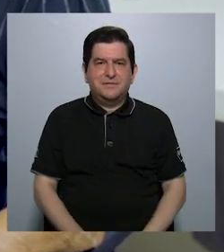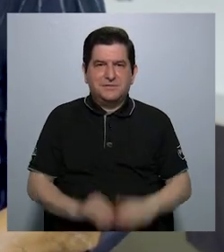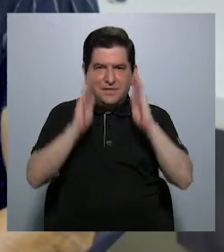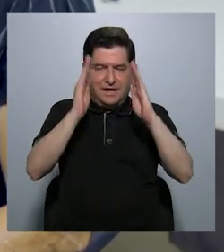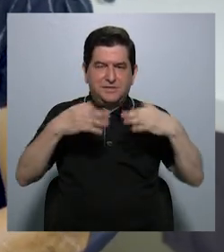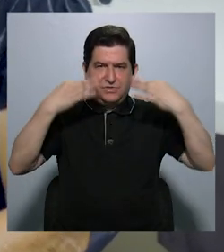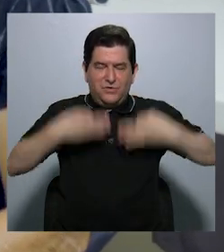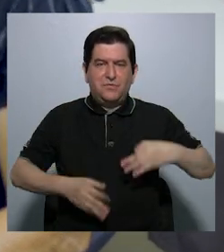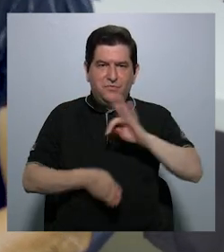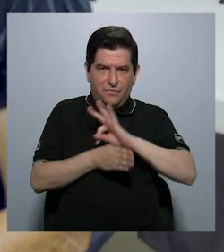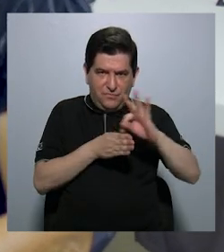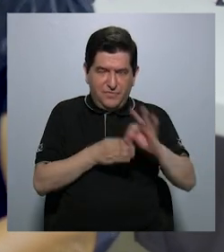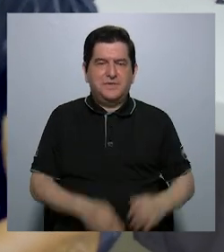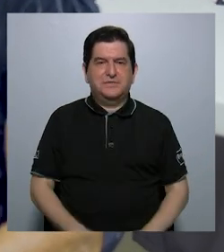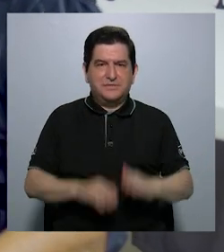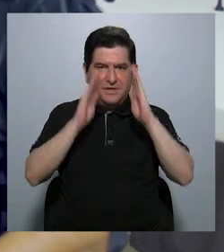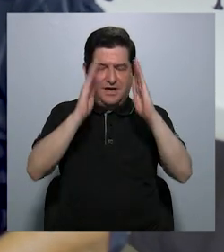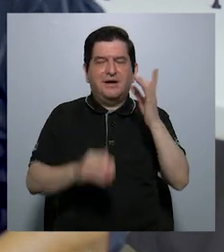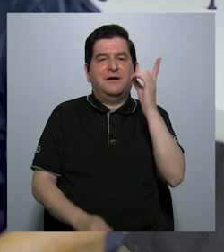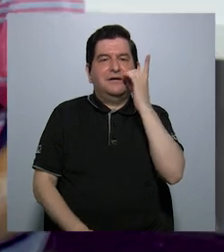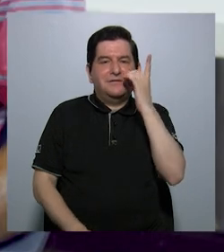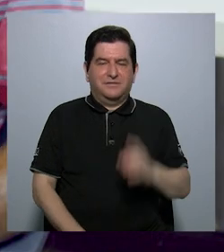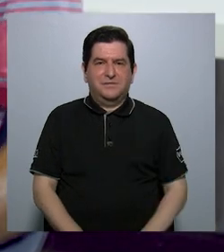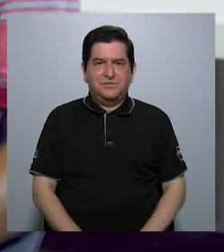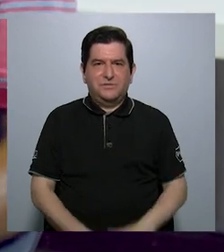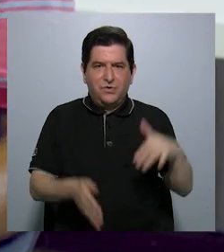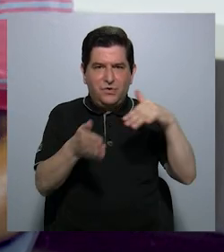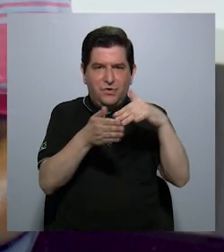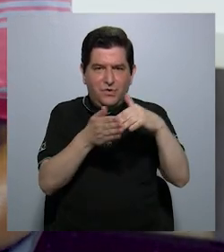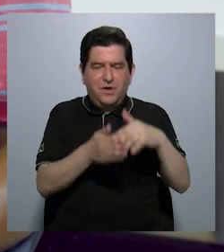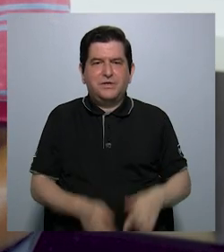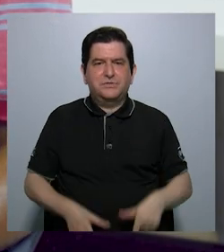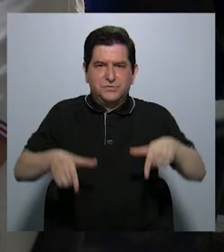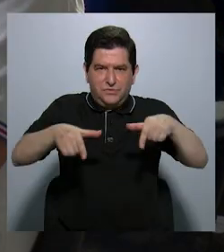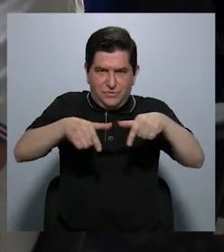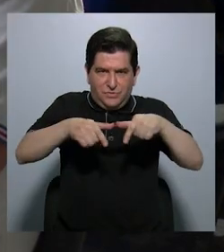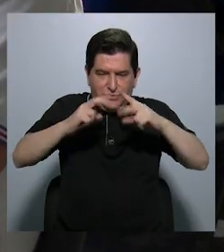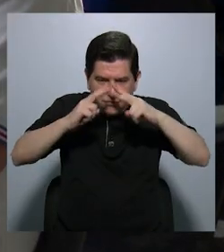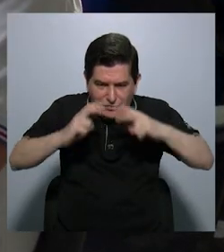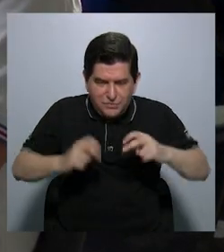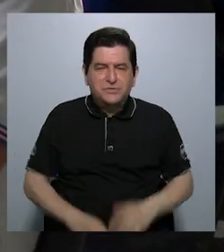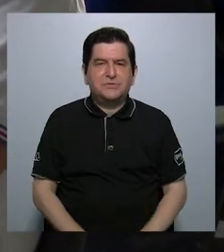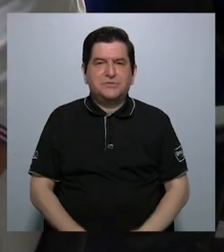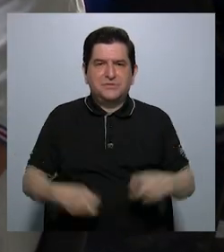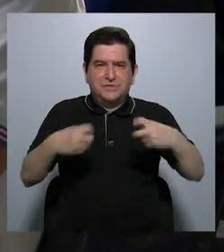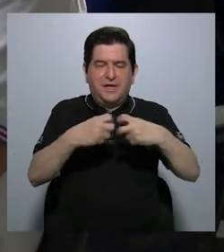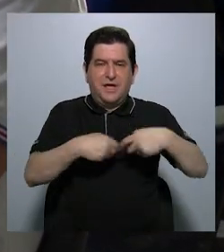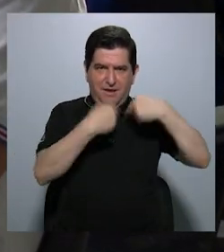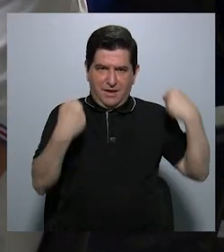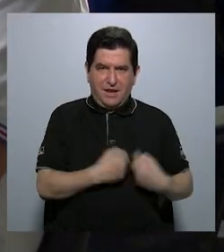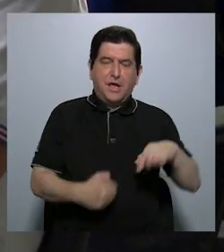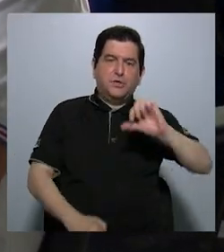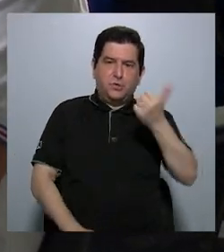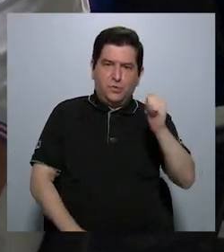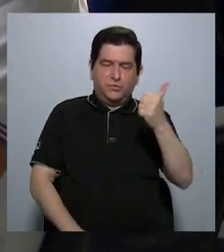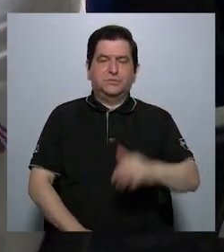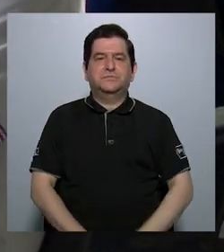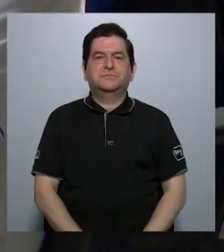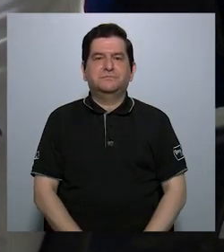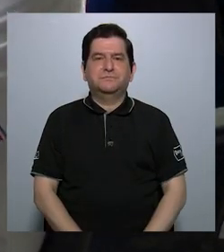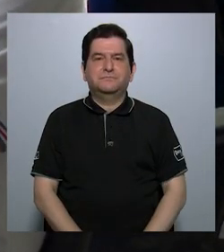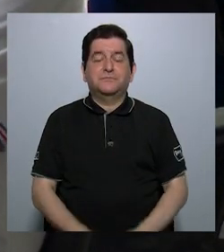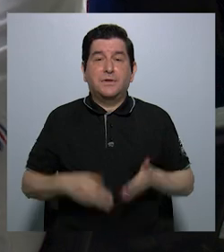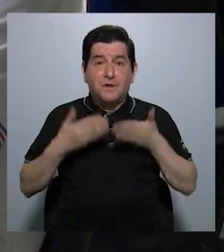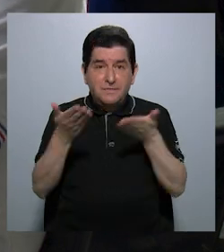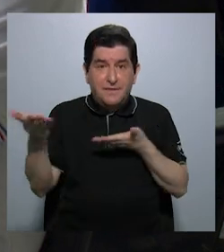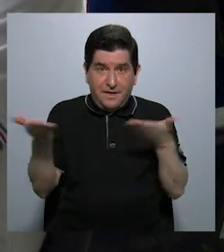consultas fisioterapéuticas, atención odontológica, estudios de citología vaginal, electrocardiogramas y muchos más. Nos